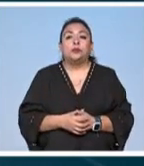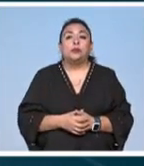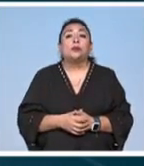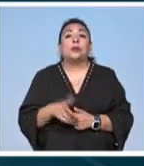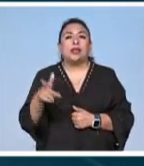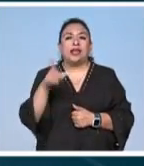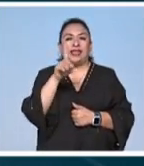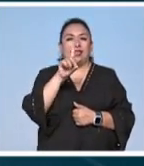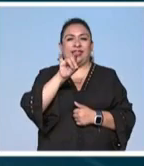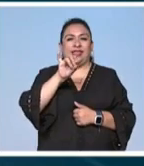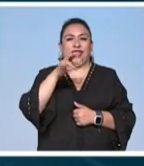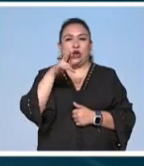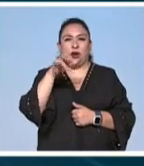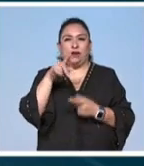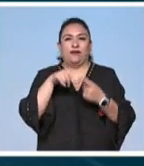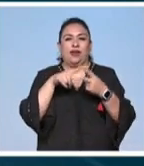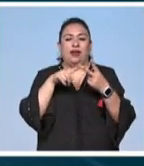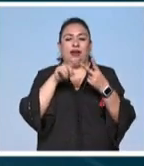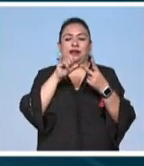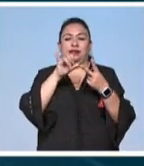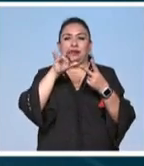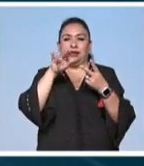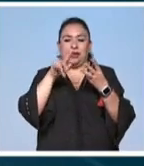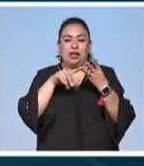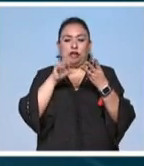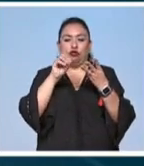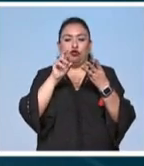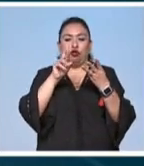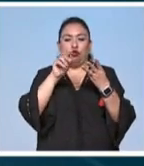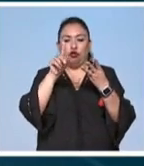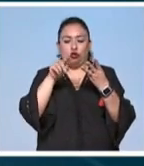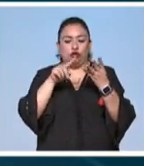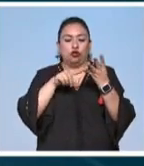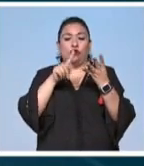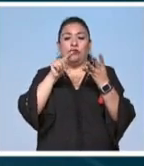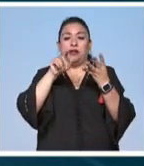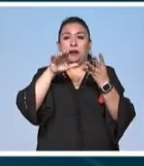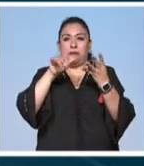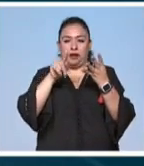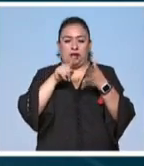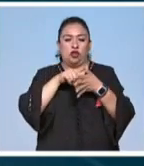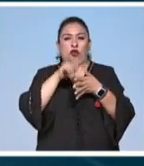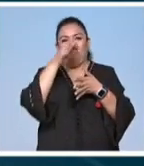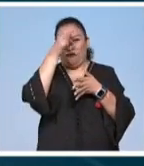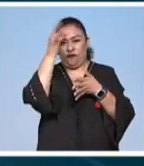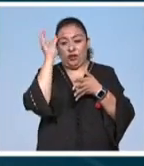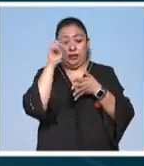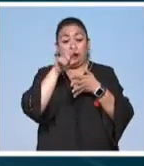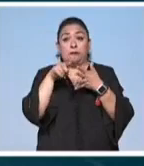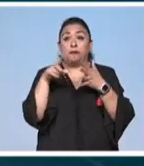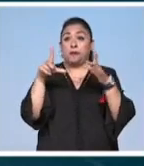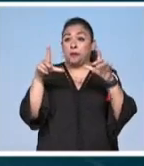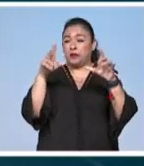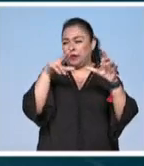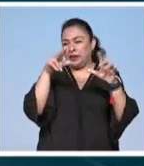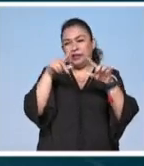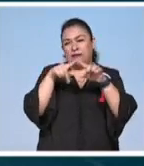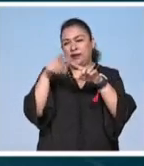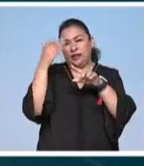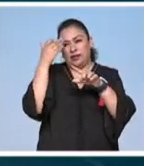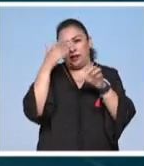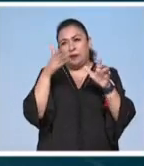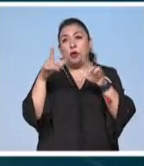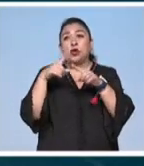diego ribera david alfaro siqueiros jose clemente orozco y rufino tamayo así como frida calo fueron retratados en distintos